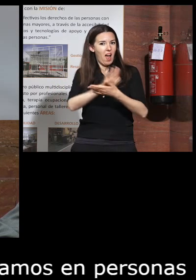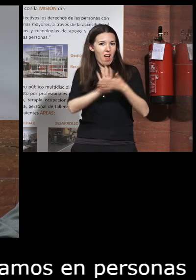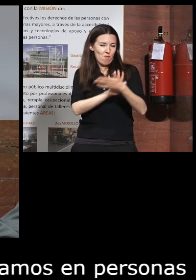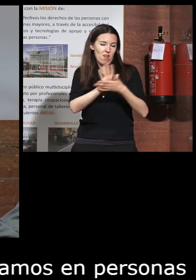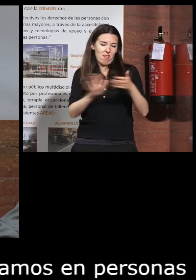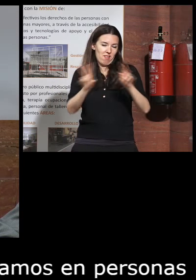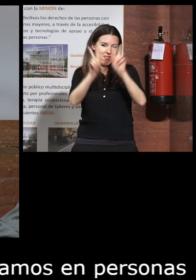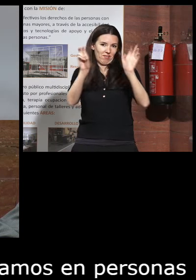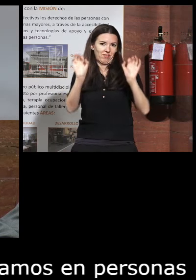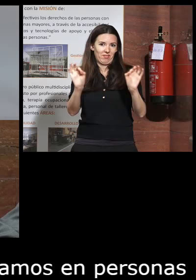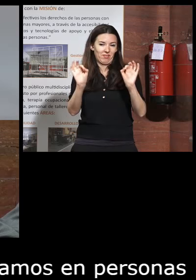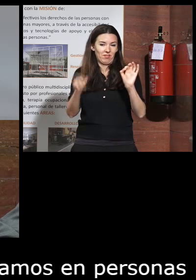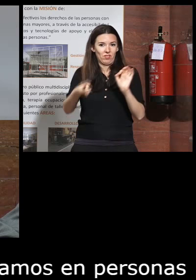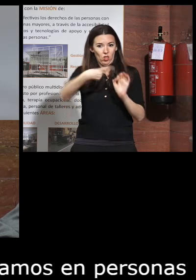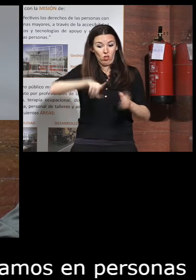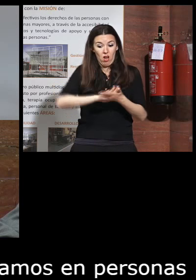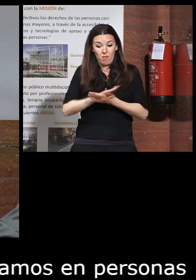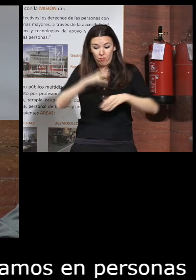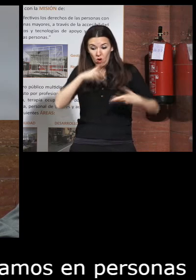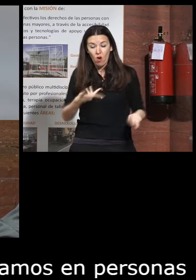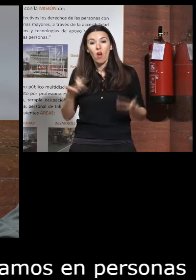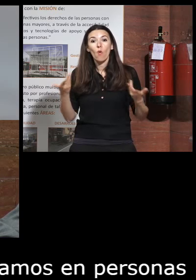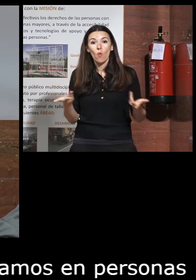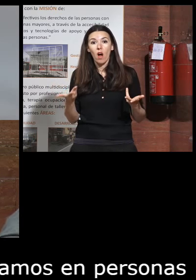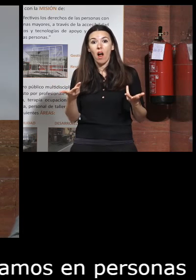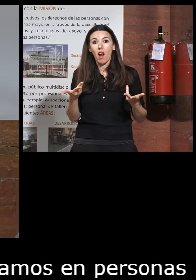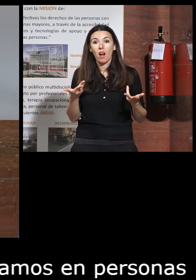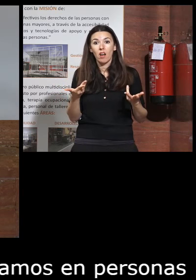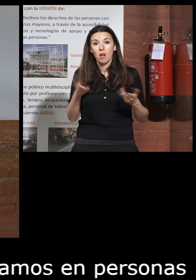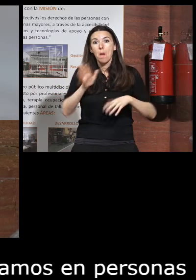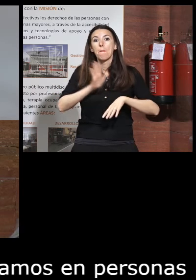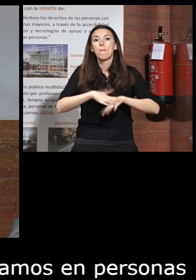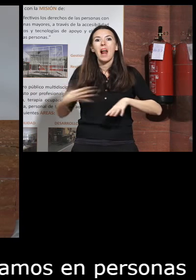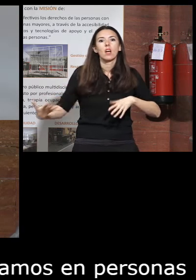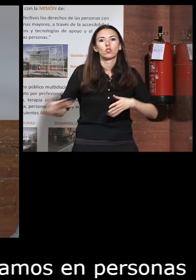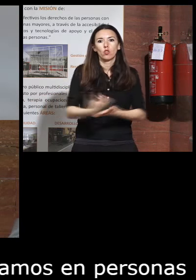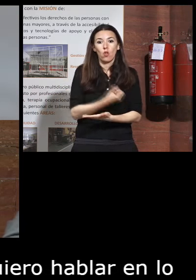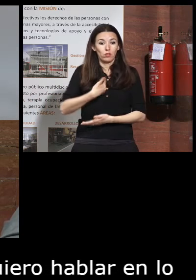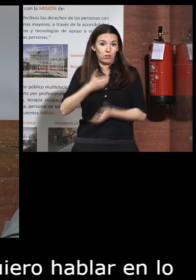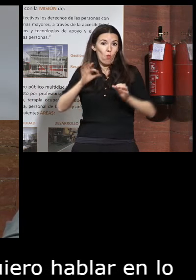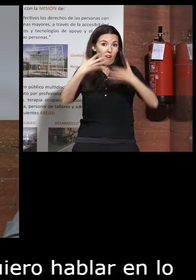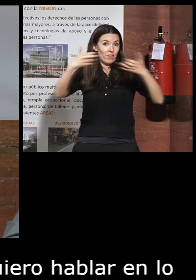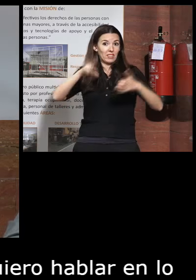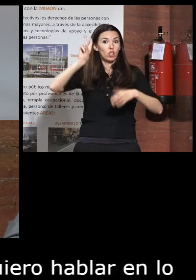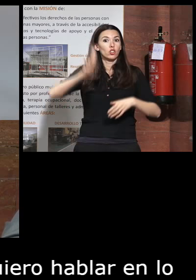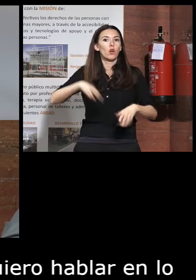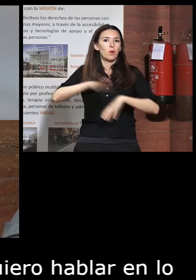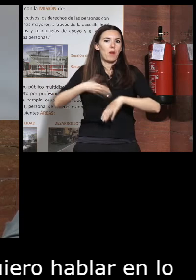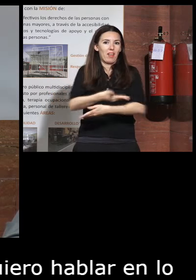de de lo que estamos hablando ahora que era para esto para todos no somos para todos entonces